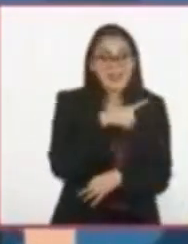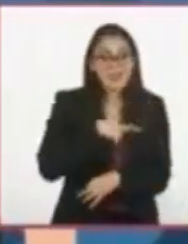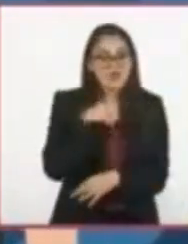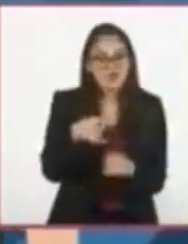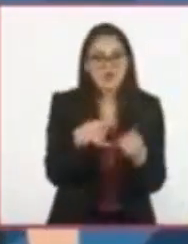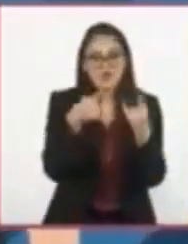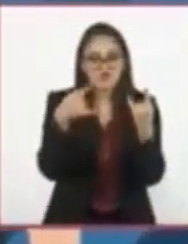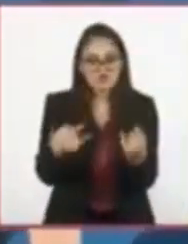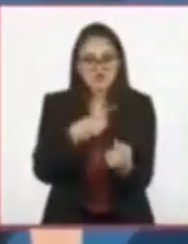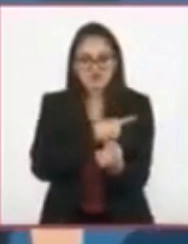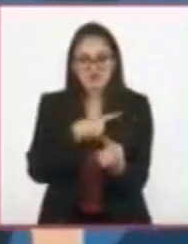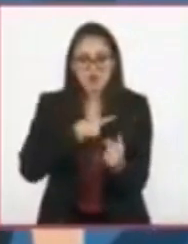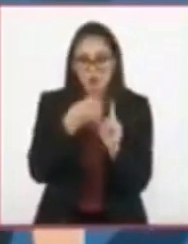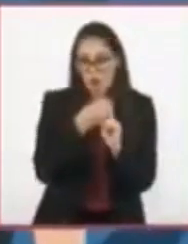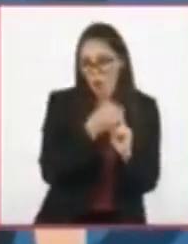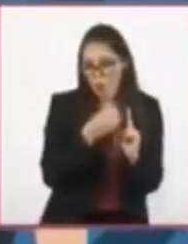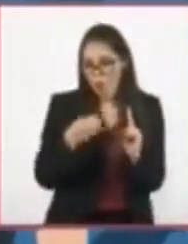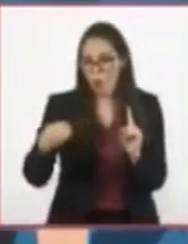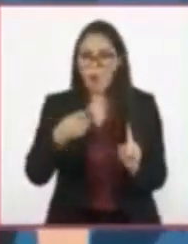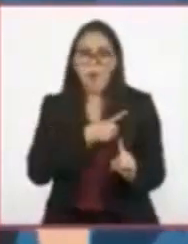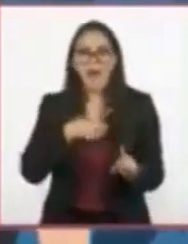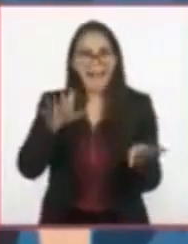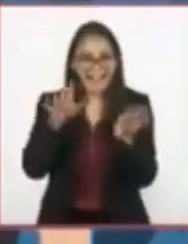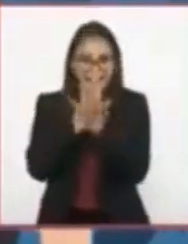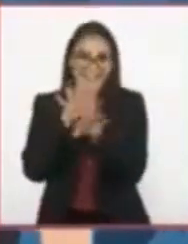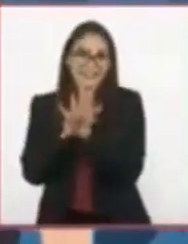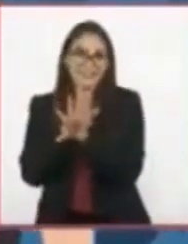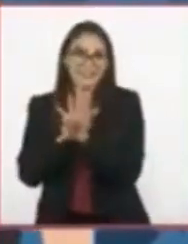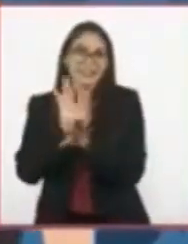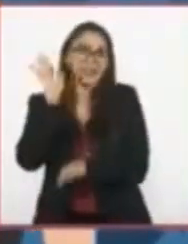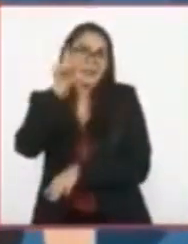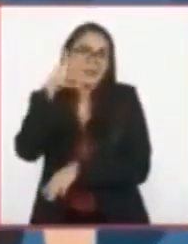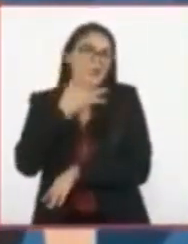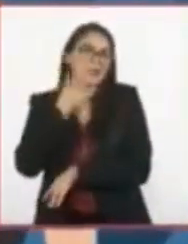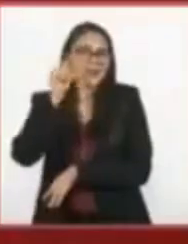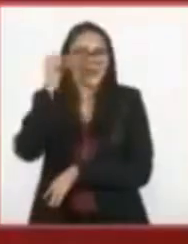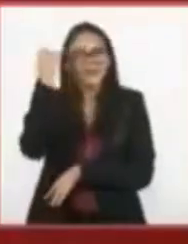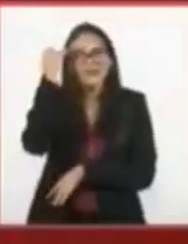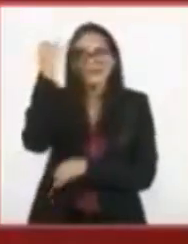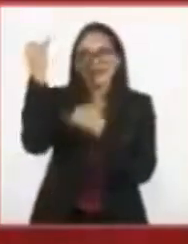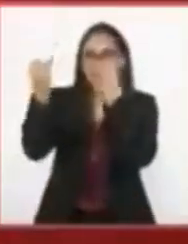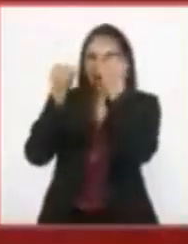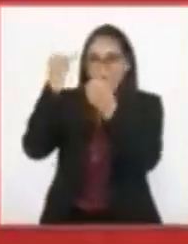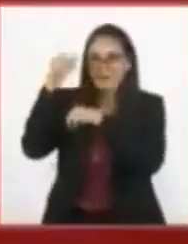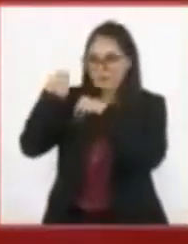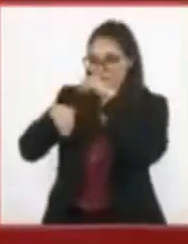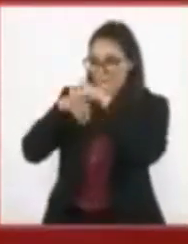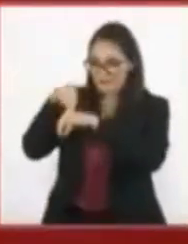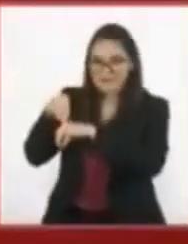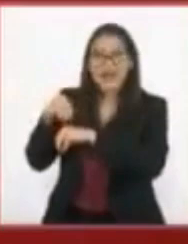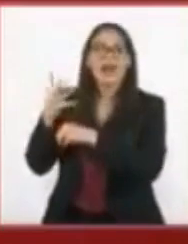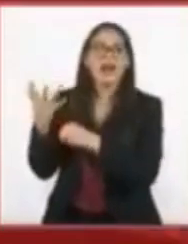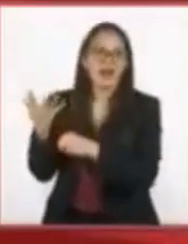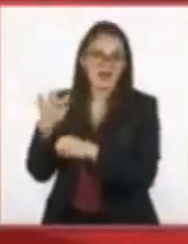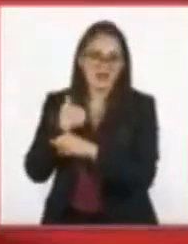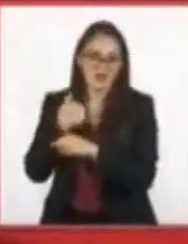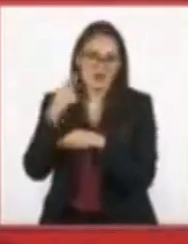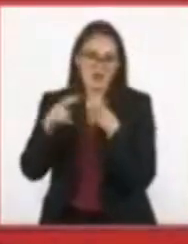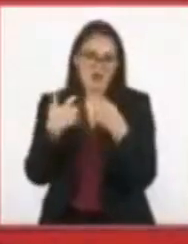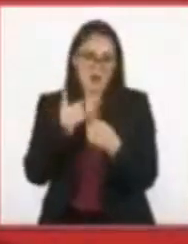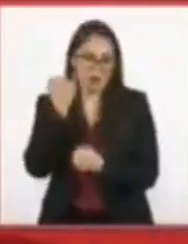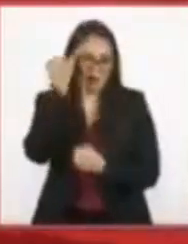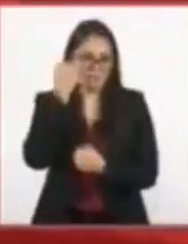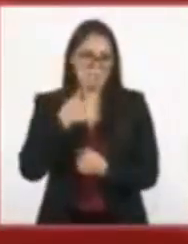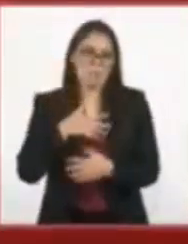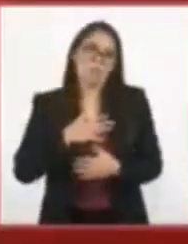consecuencias de lo que sucede. Seguro ya tienen una nueva versión de esta historia en mente. Así que yo voy a ser